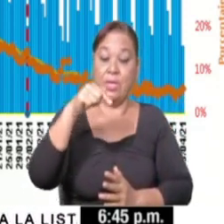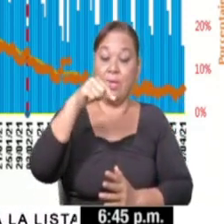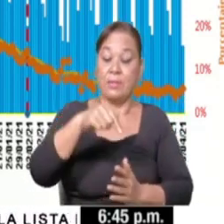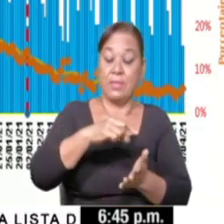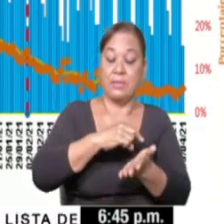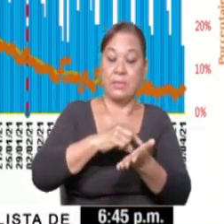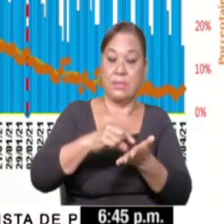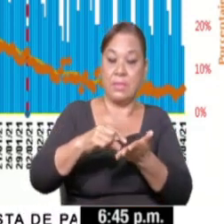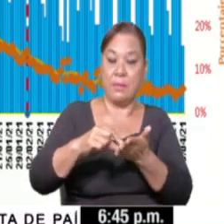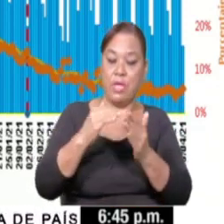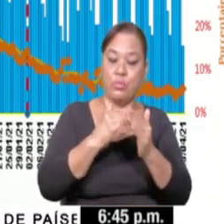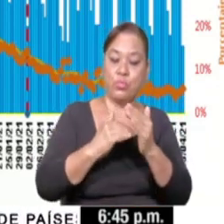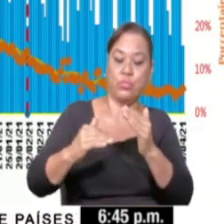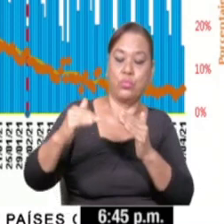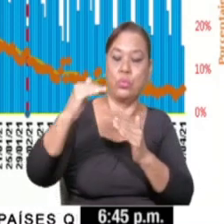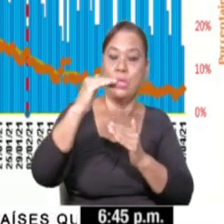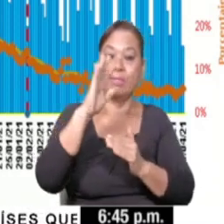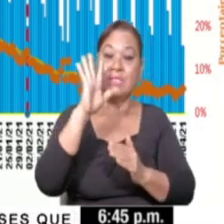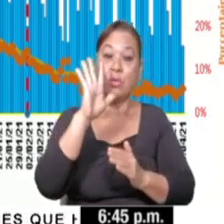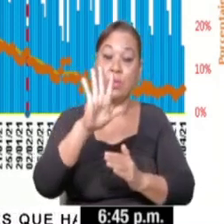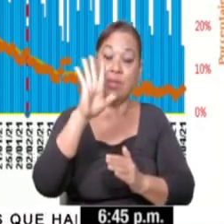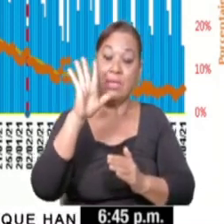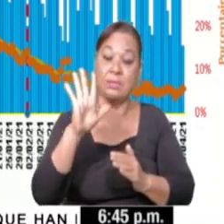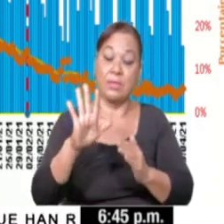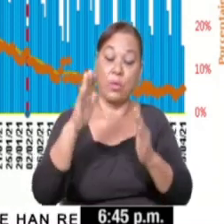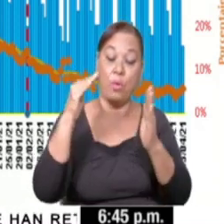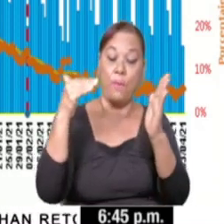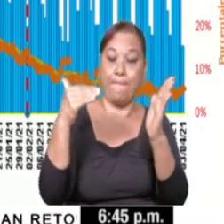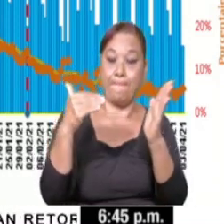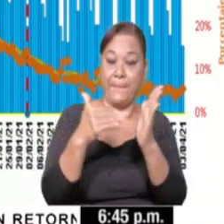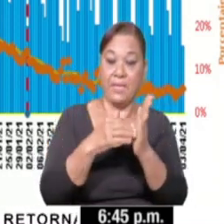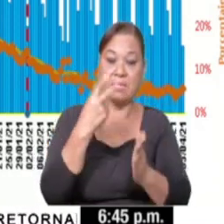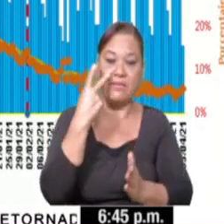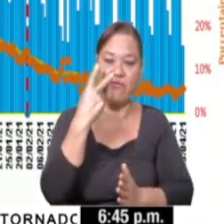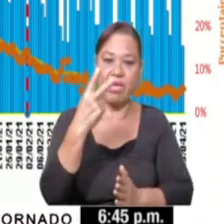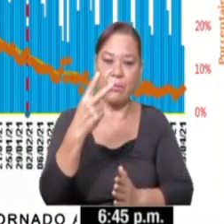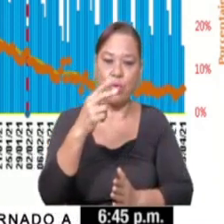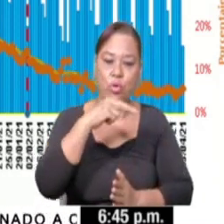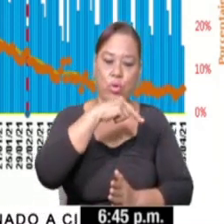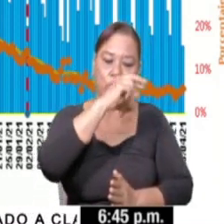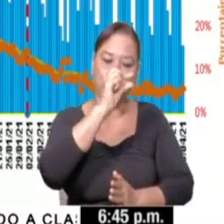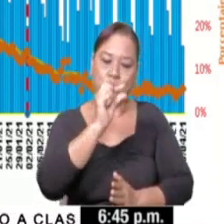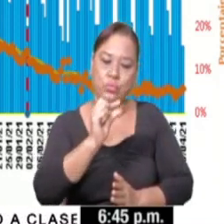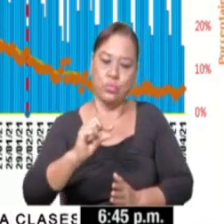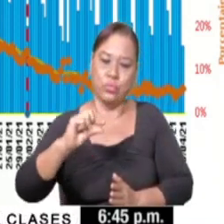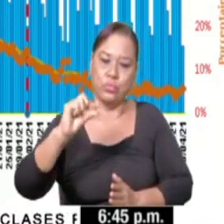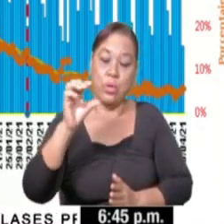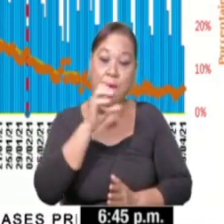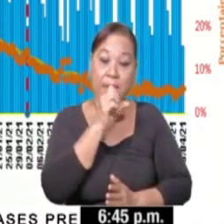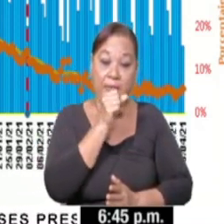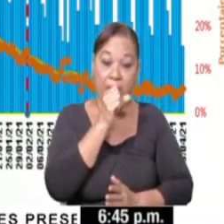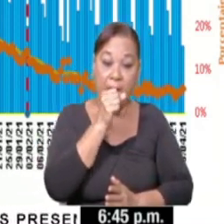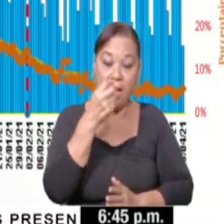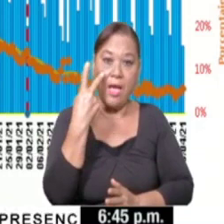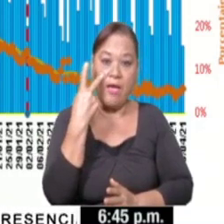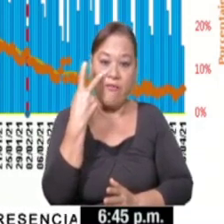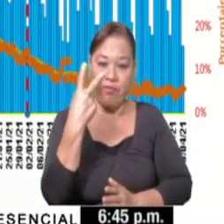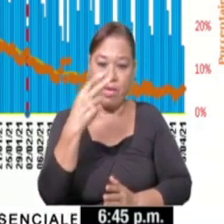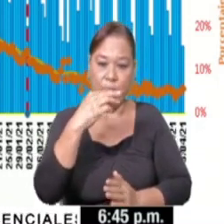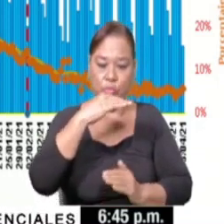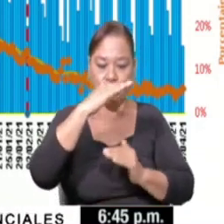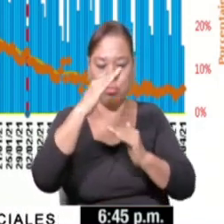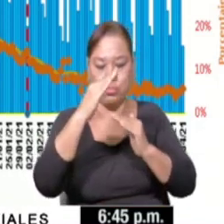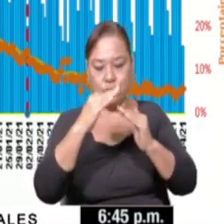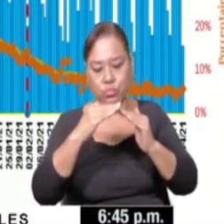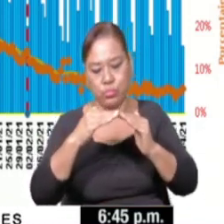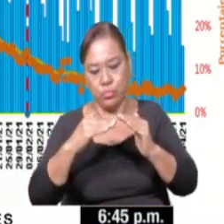semana epidemiológica por arriba de 55.000. Si vemos la barra naranja, vemos el porcentaje de positividad con la tendencia a